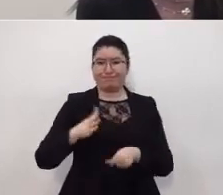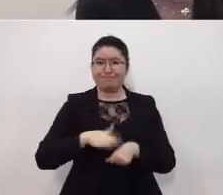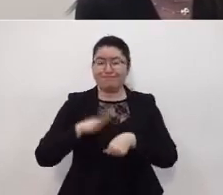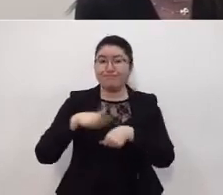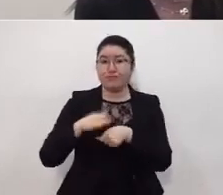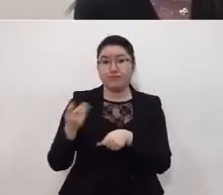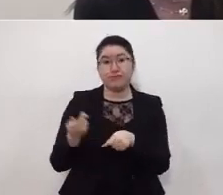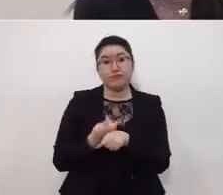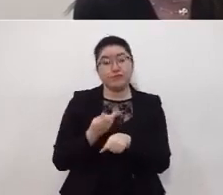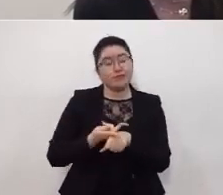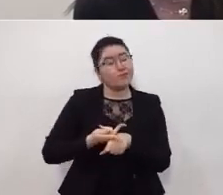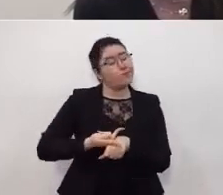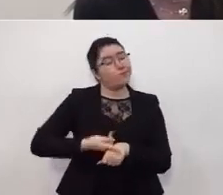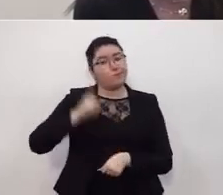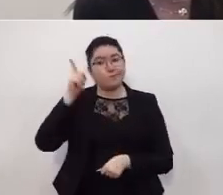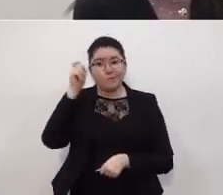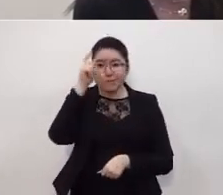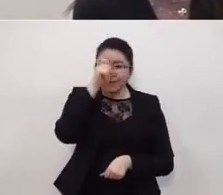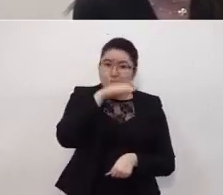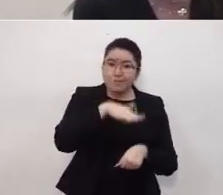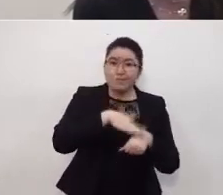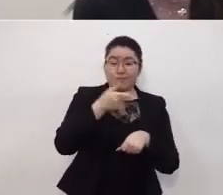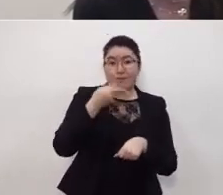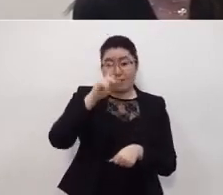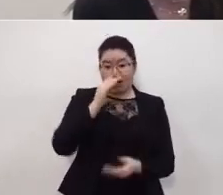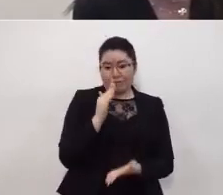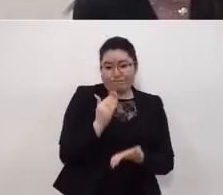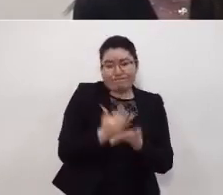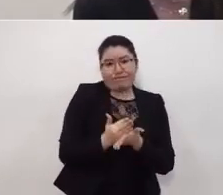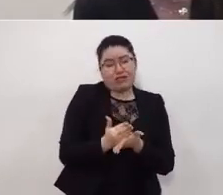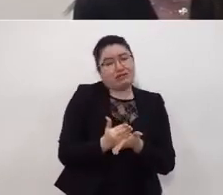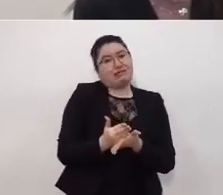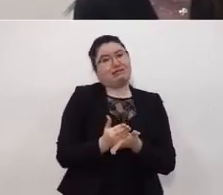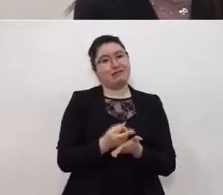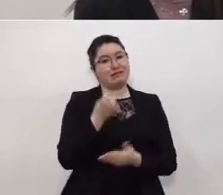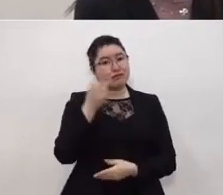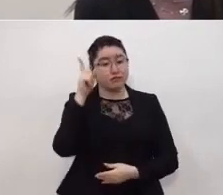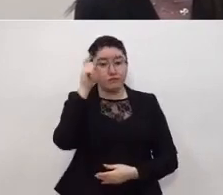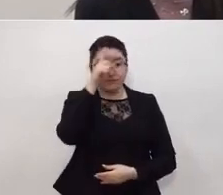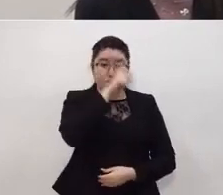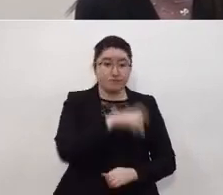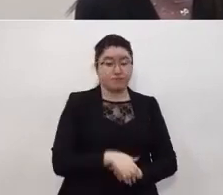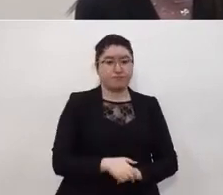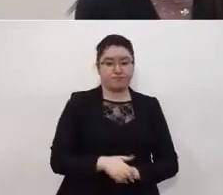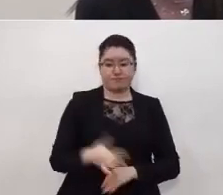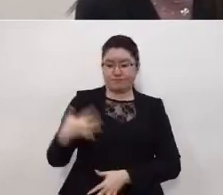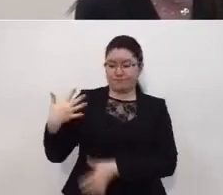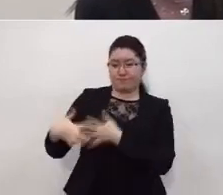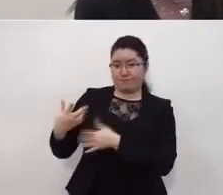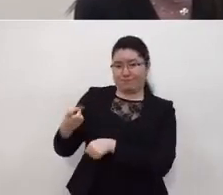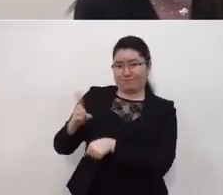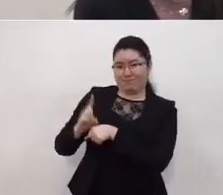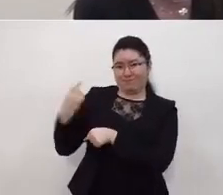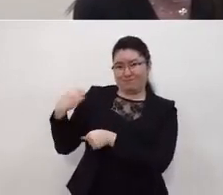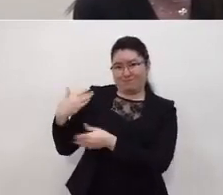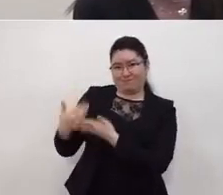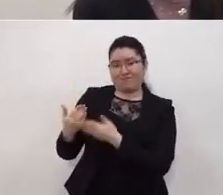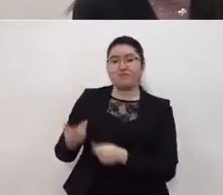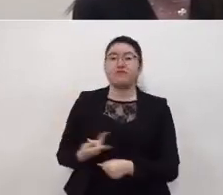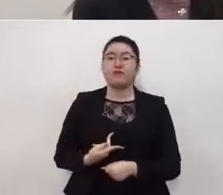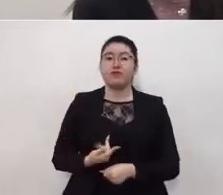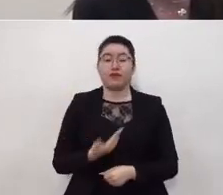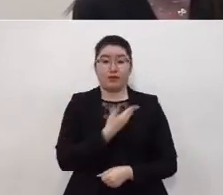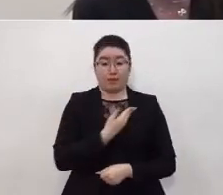llevar a un mayor grado de dificultad para frenarlos. Hace 15 días el primer